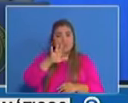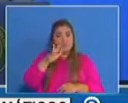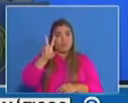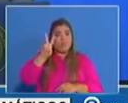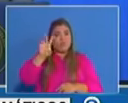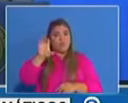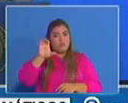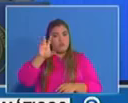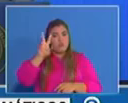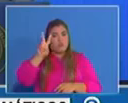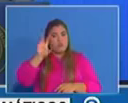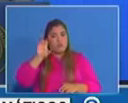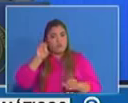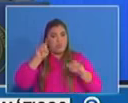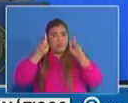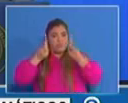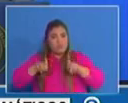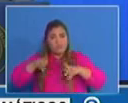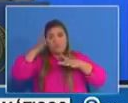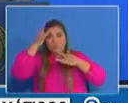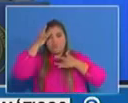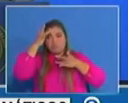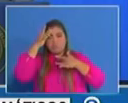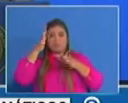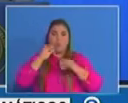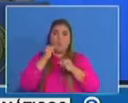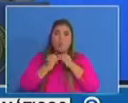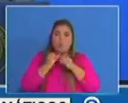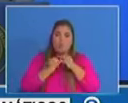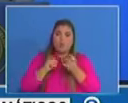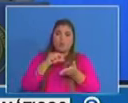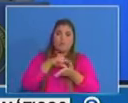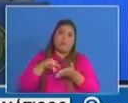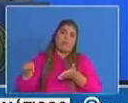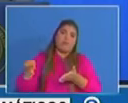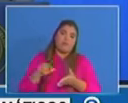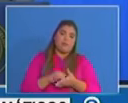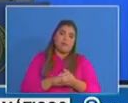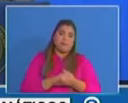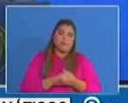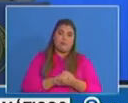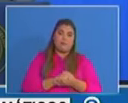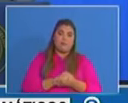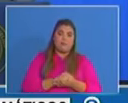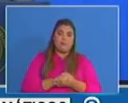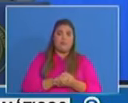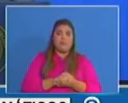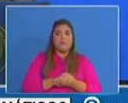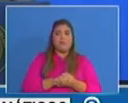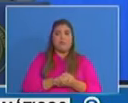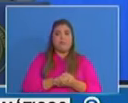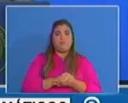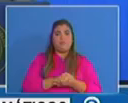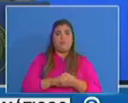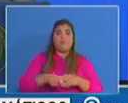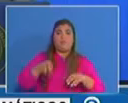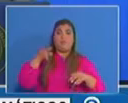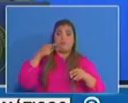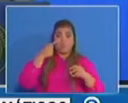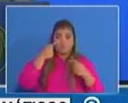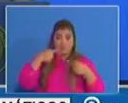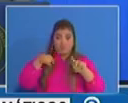casos aproximadamente durante la última semana en la siguiente lámina lo que vamos a